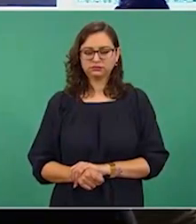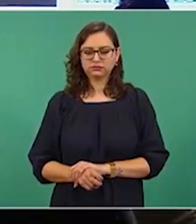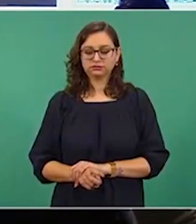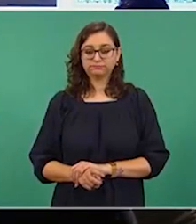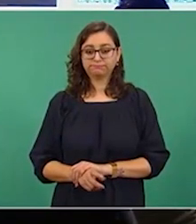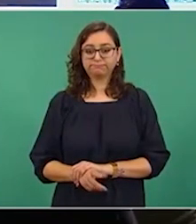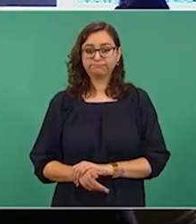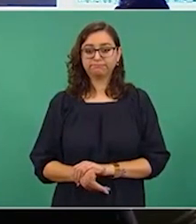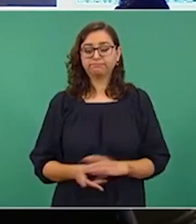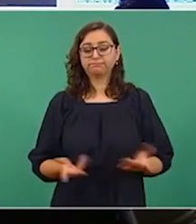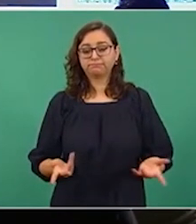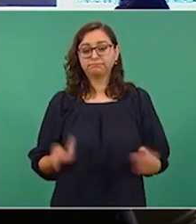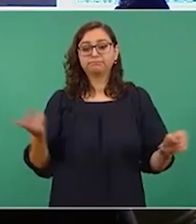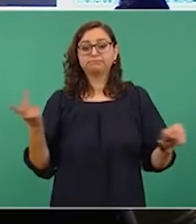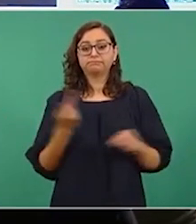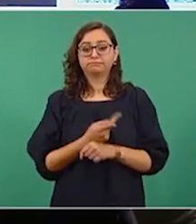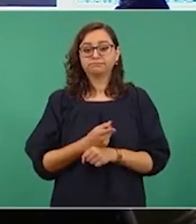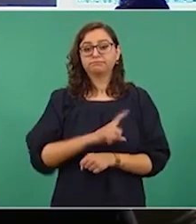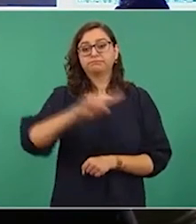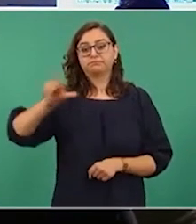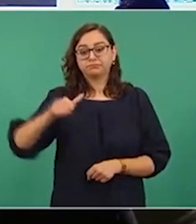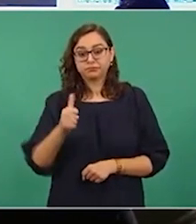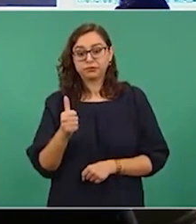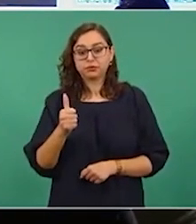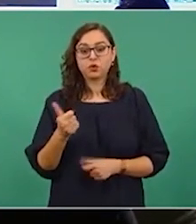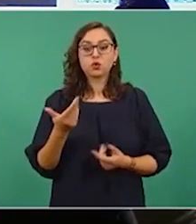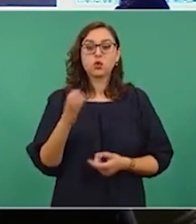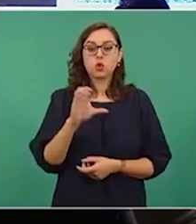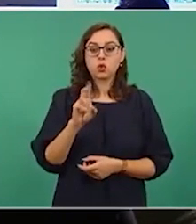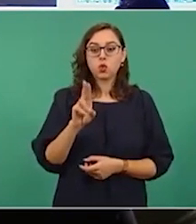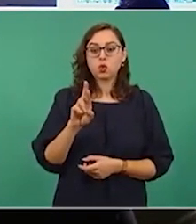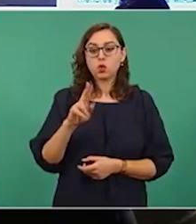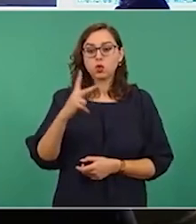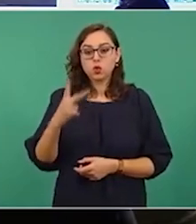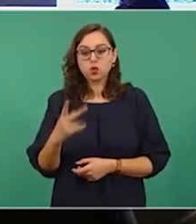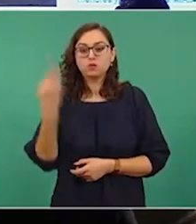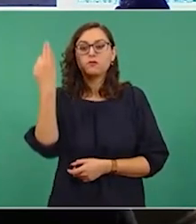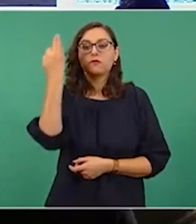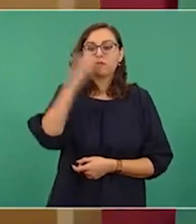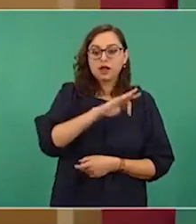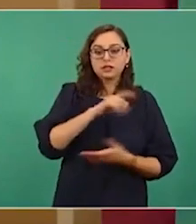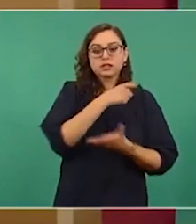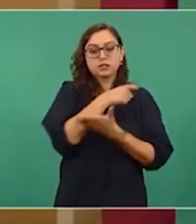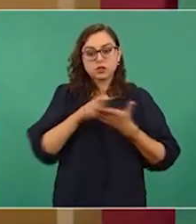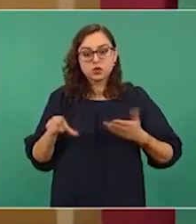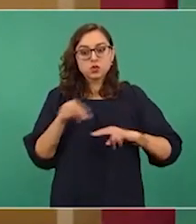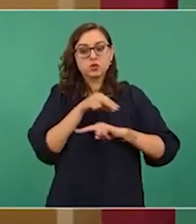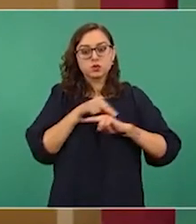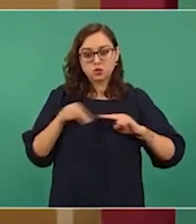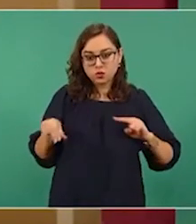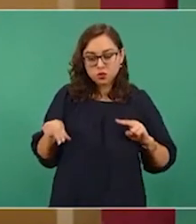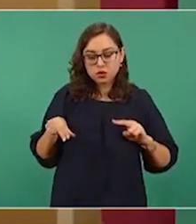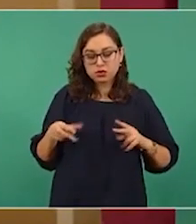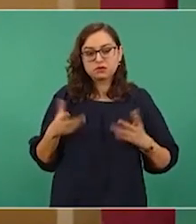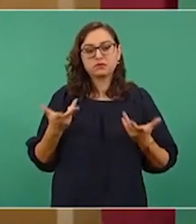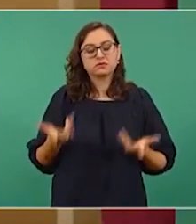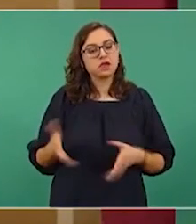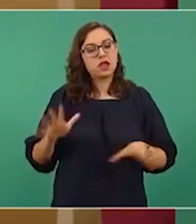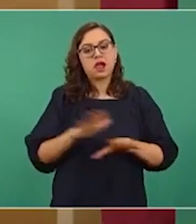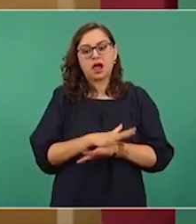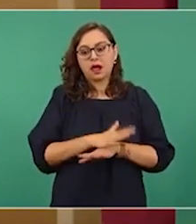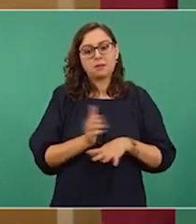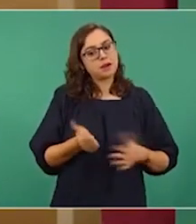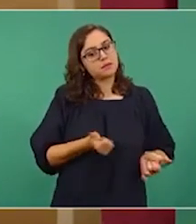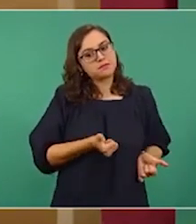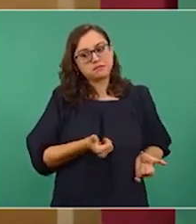Con identidades curfalsas, compran boletos y los trasladan a una